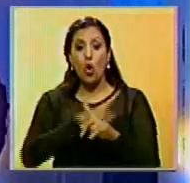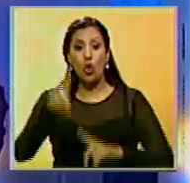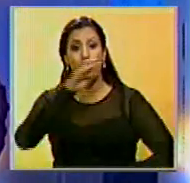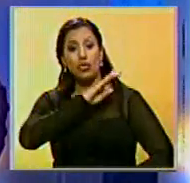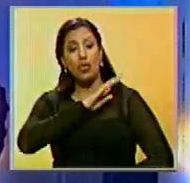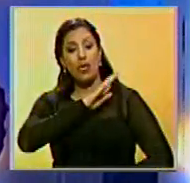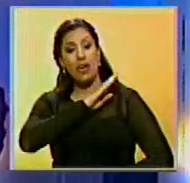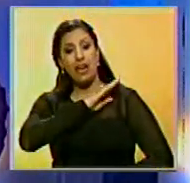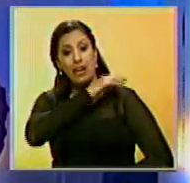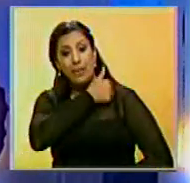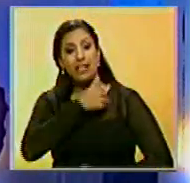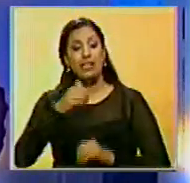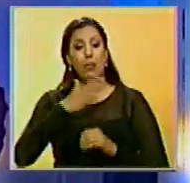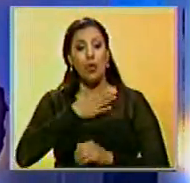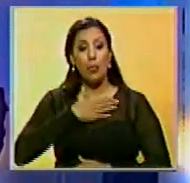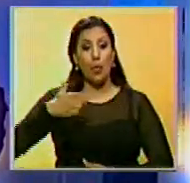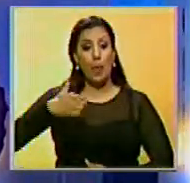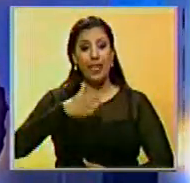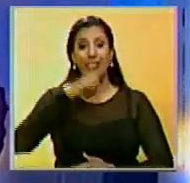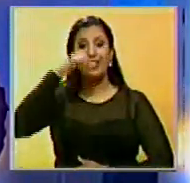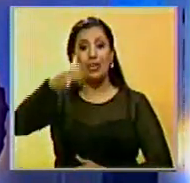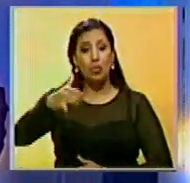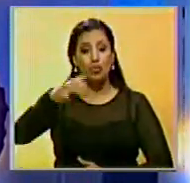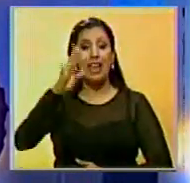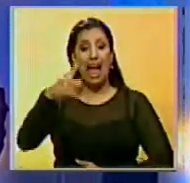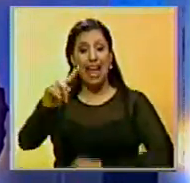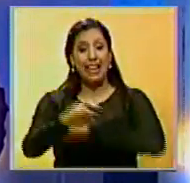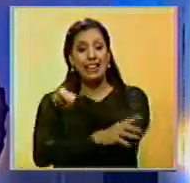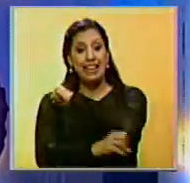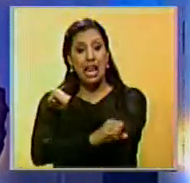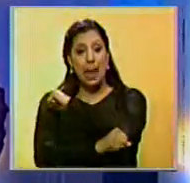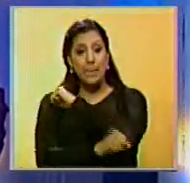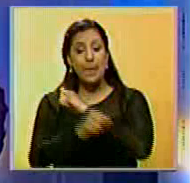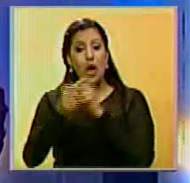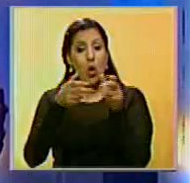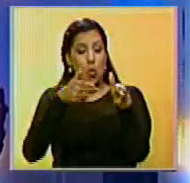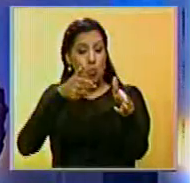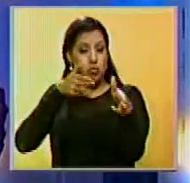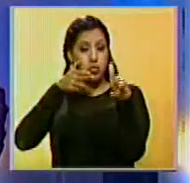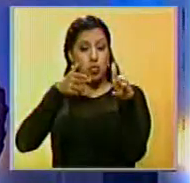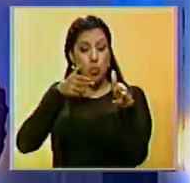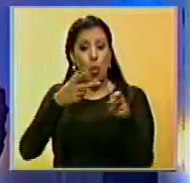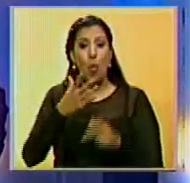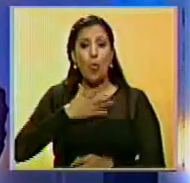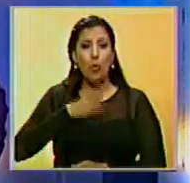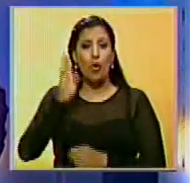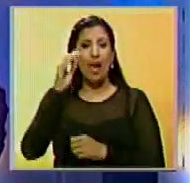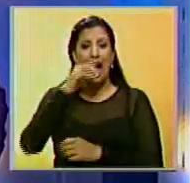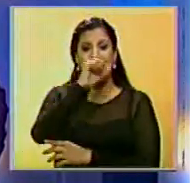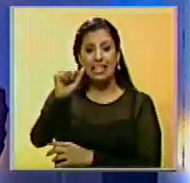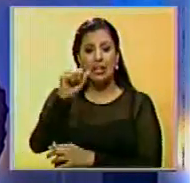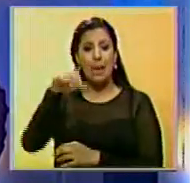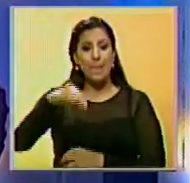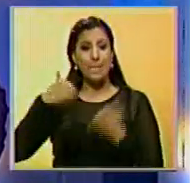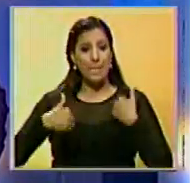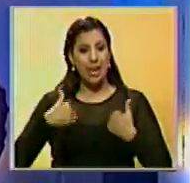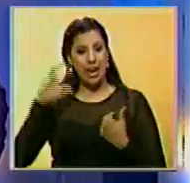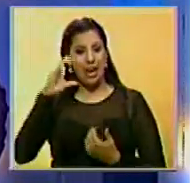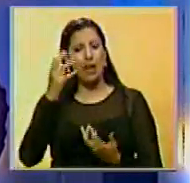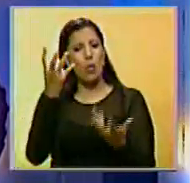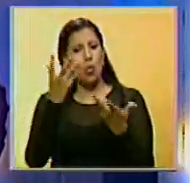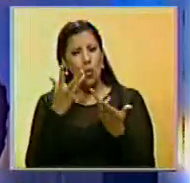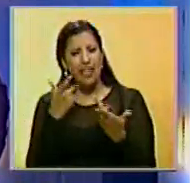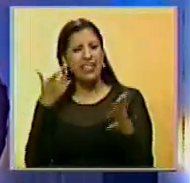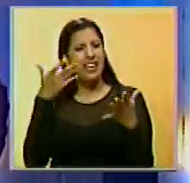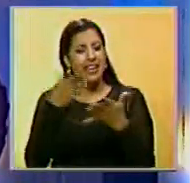Representantes de la mesa de la Unidad Democrática denunciaron infiltrados y francotiradores en la movilización que realizaron este miércoles en Caracas. Maoli Aldana